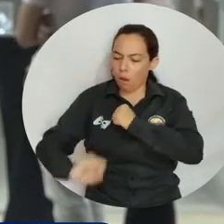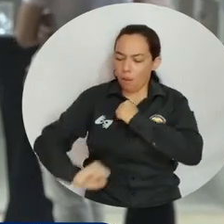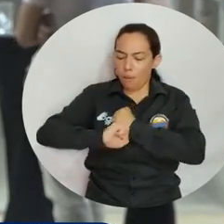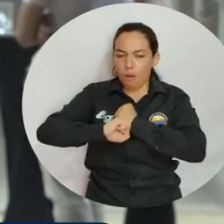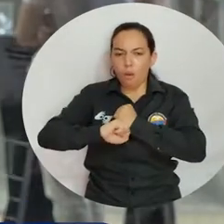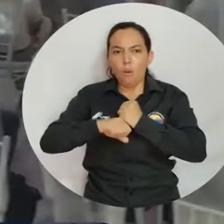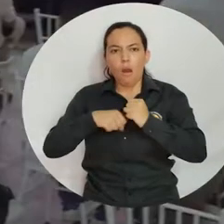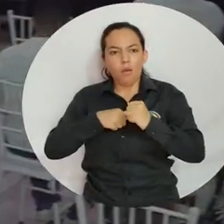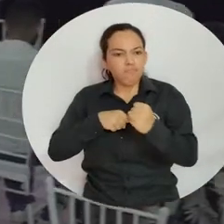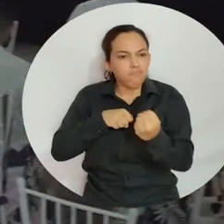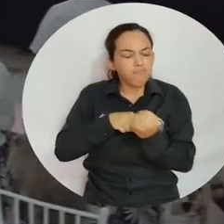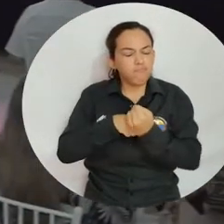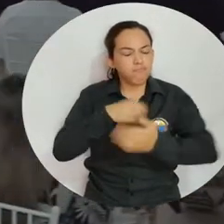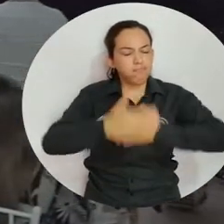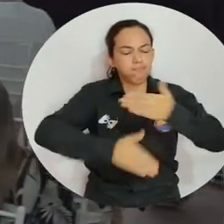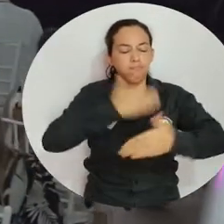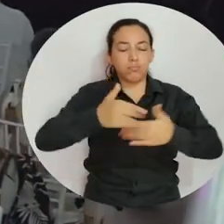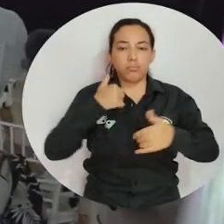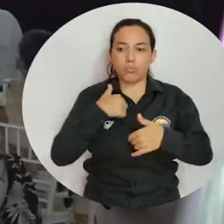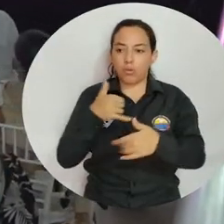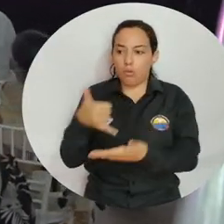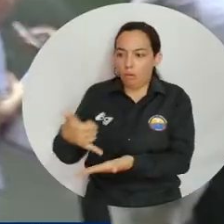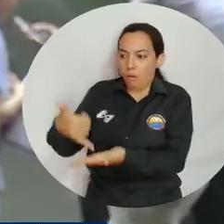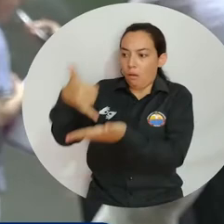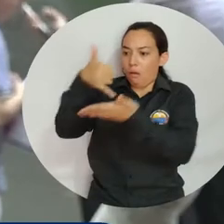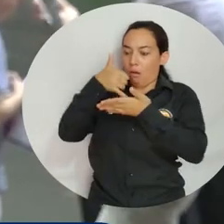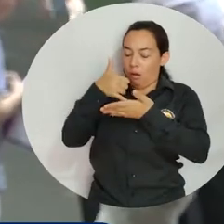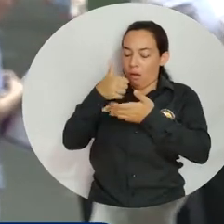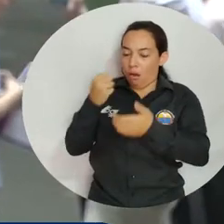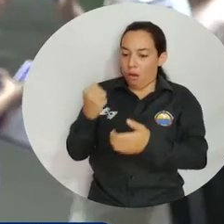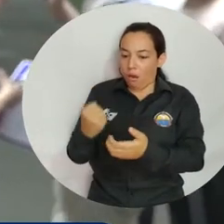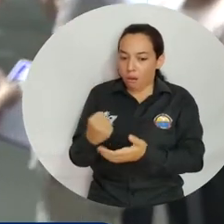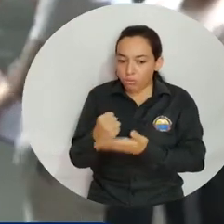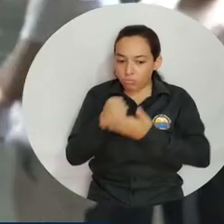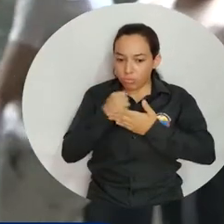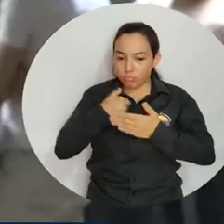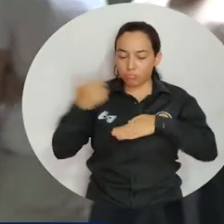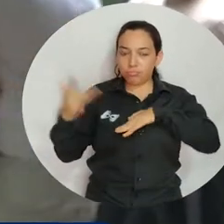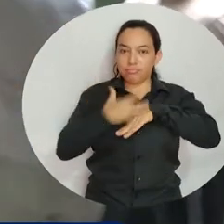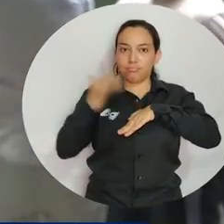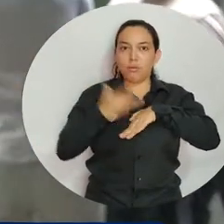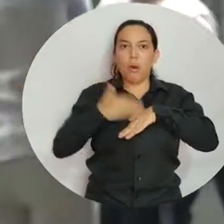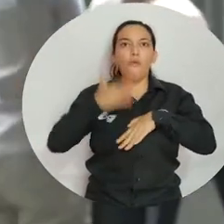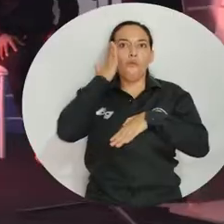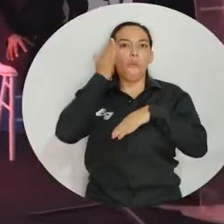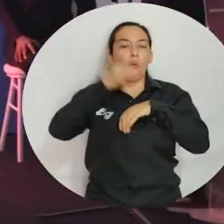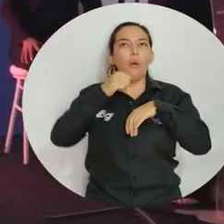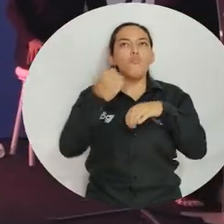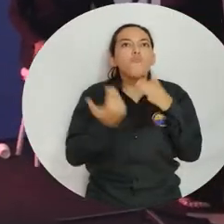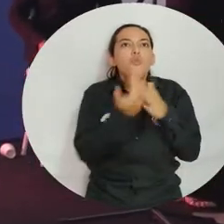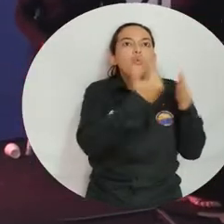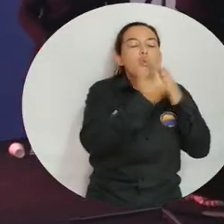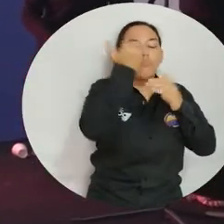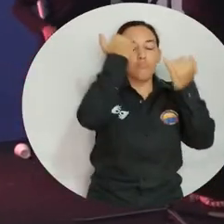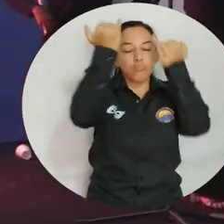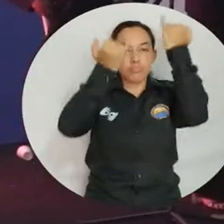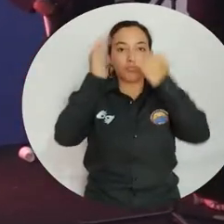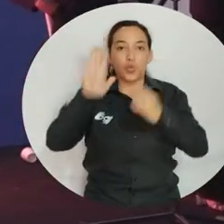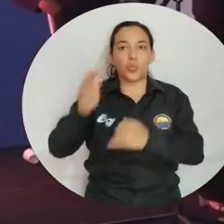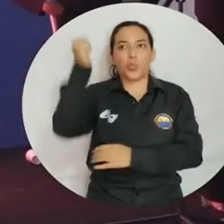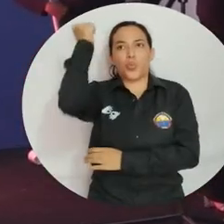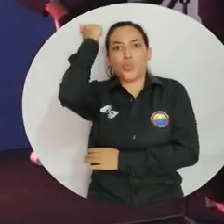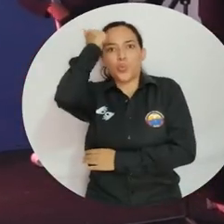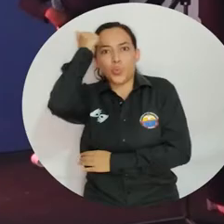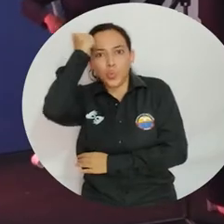impulsarnos a desarrollar y a construir, y por este premio que definitivamente incentiva y motiva a seguir desarrollando más innovaciones a futuro. Las categorías